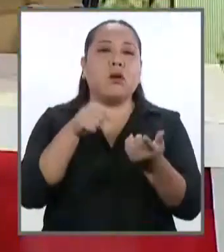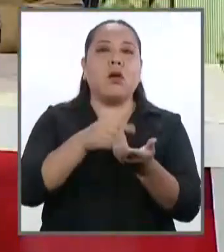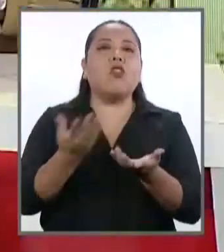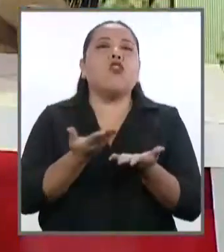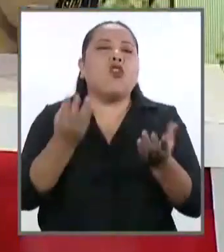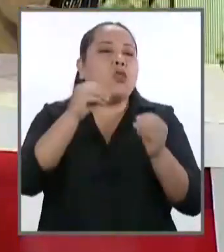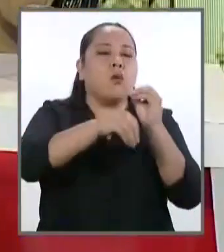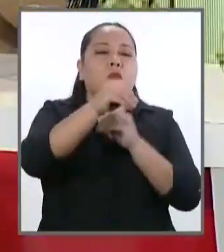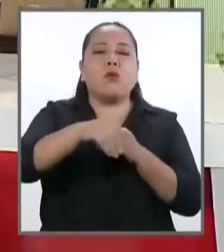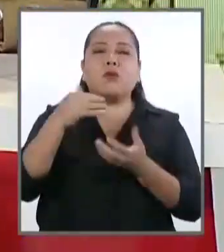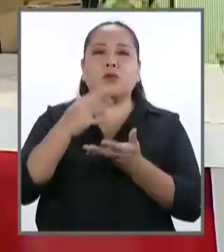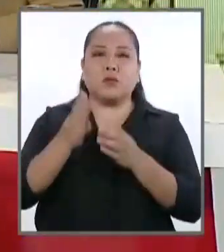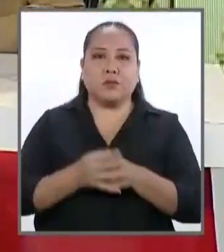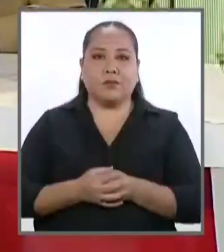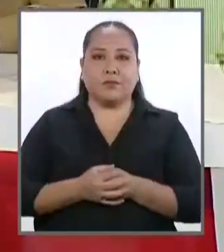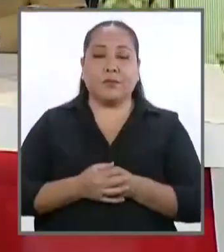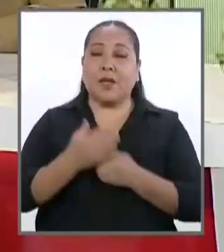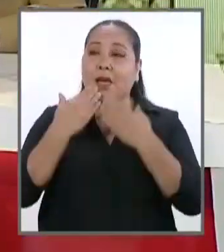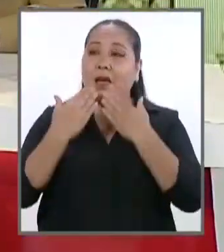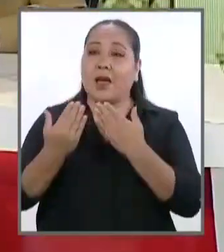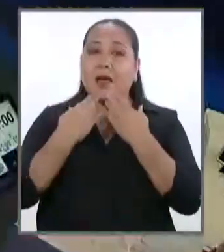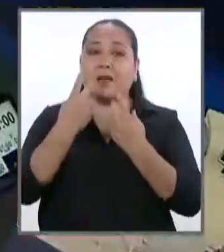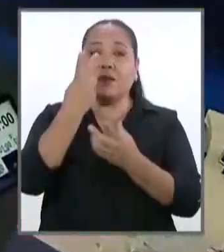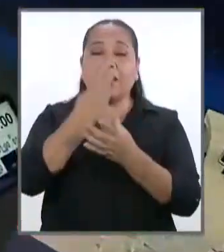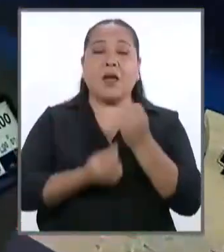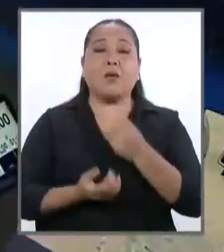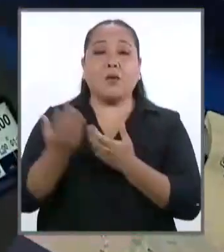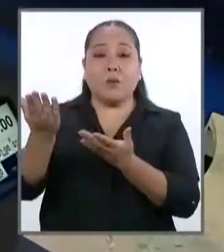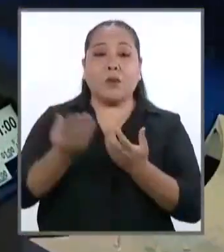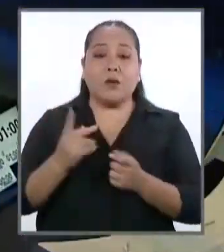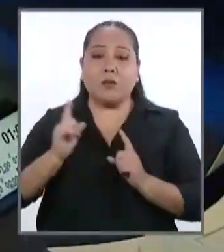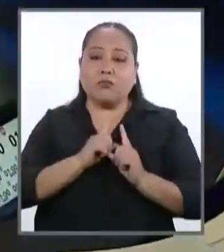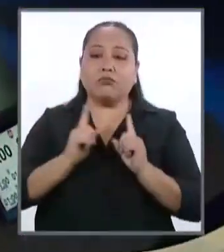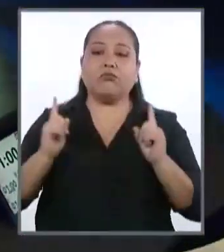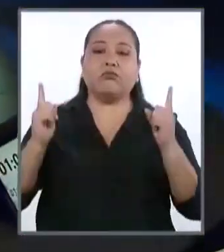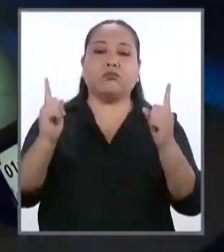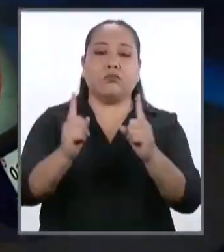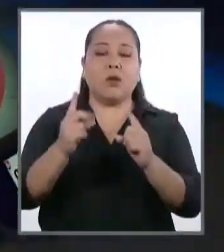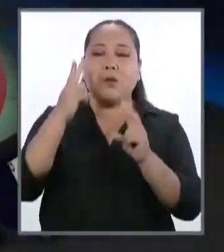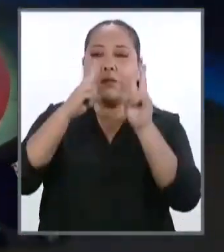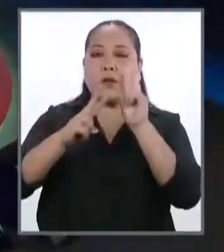bien. Muchísimas gracias. A ambos los invitamos nuevamente a sus podios y vamos a ir con la tercera dupla, Pedro.